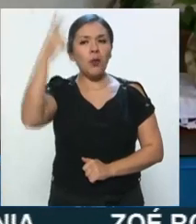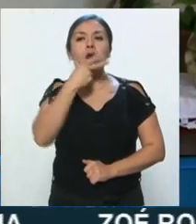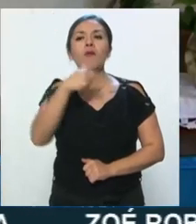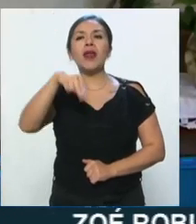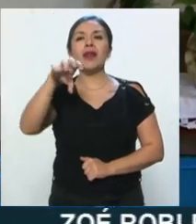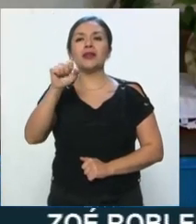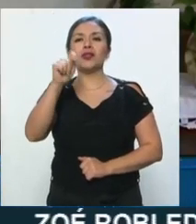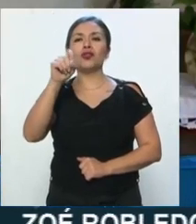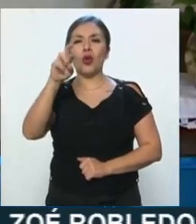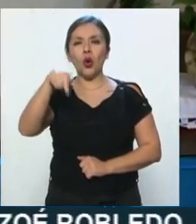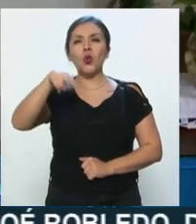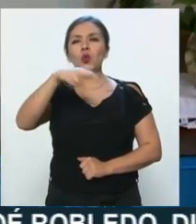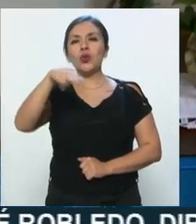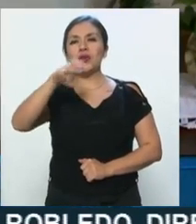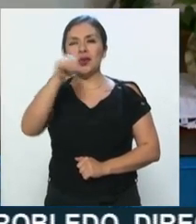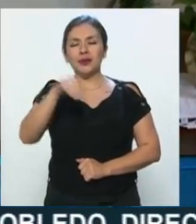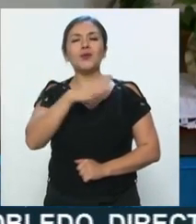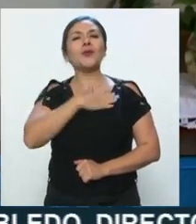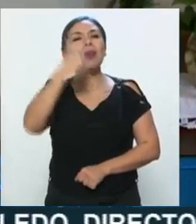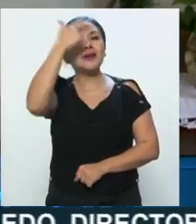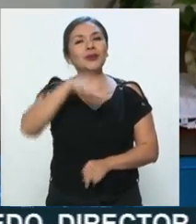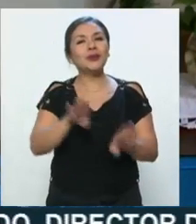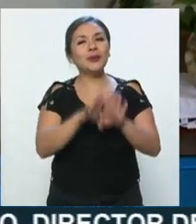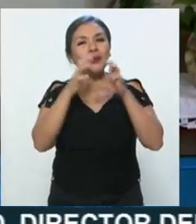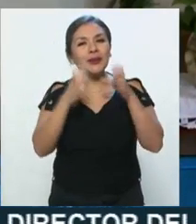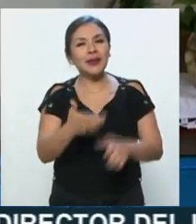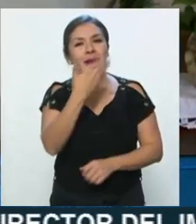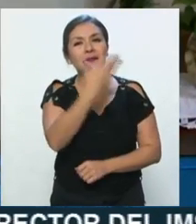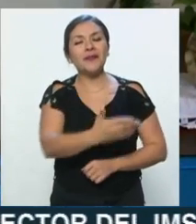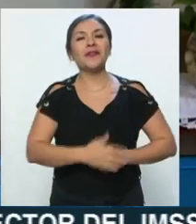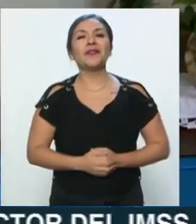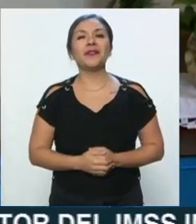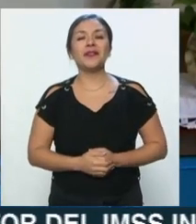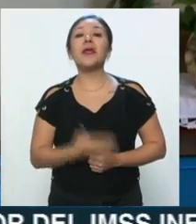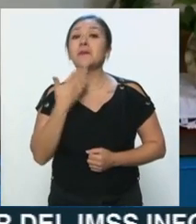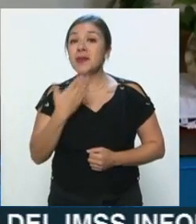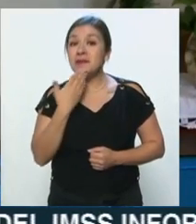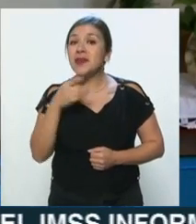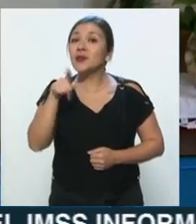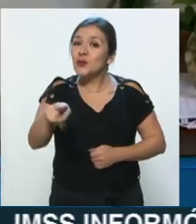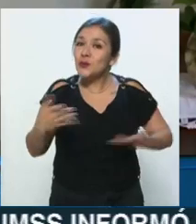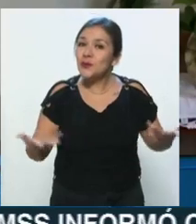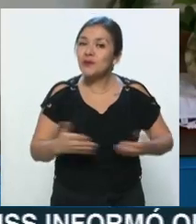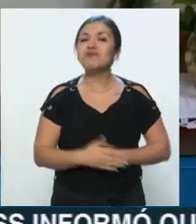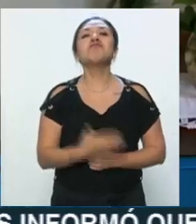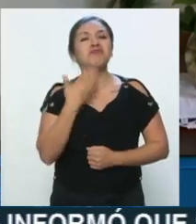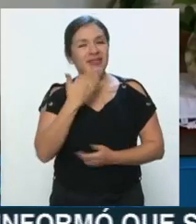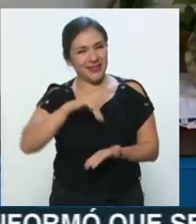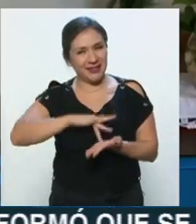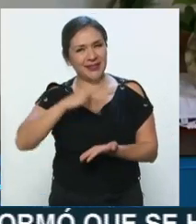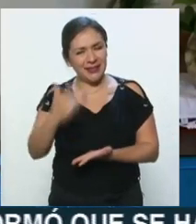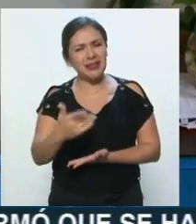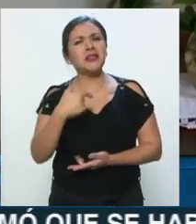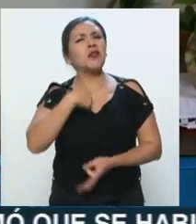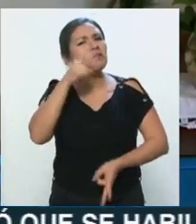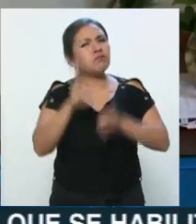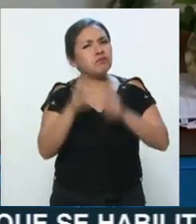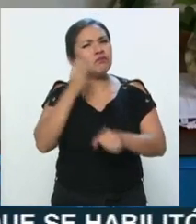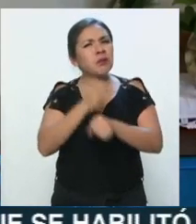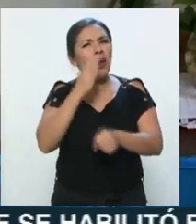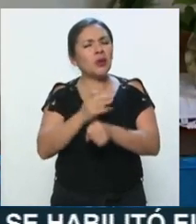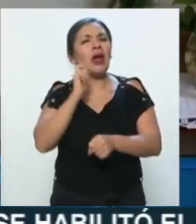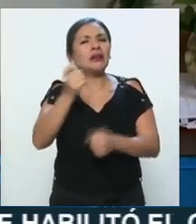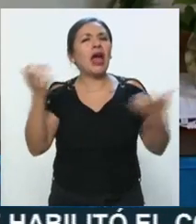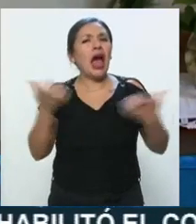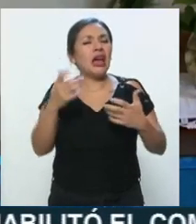Néstor Núñez. Muy buenas noches, alcalde, ¿cómo está? Muy buenas noches, muy bien, ¿y tú? Muy bien, gracias, pues platicando de todo lo